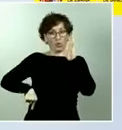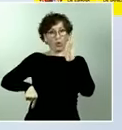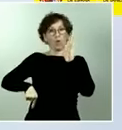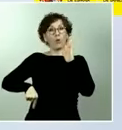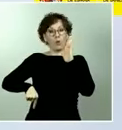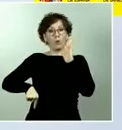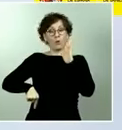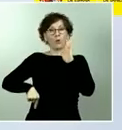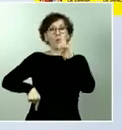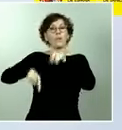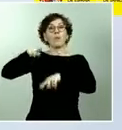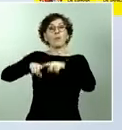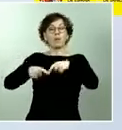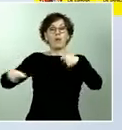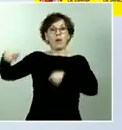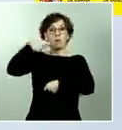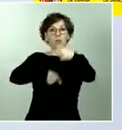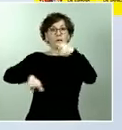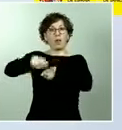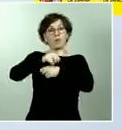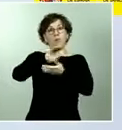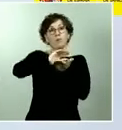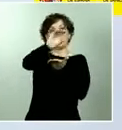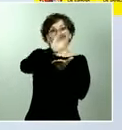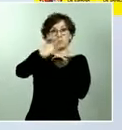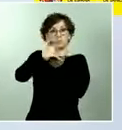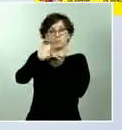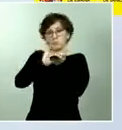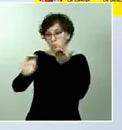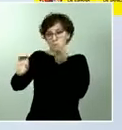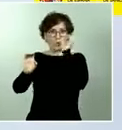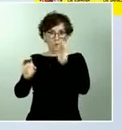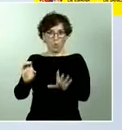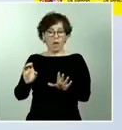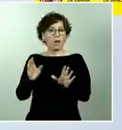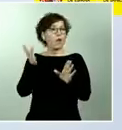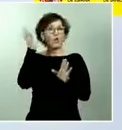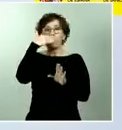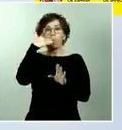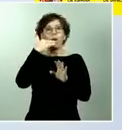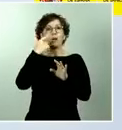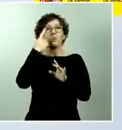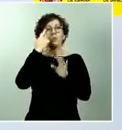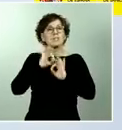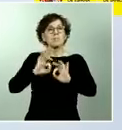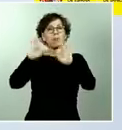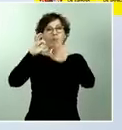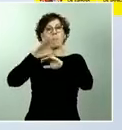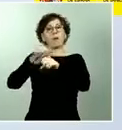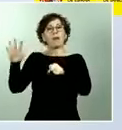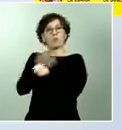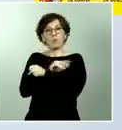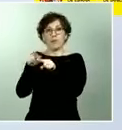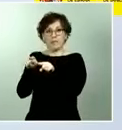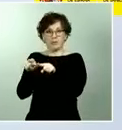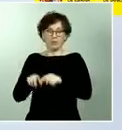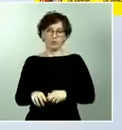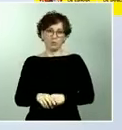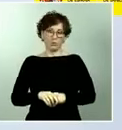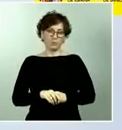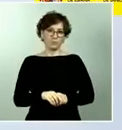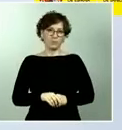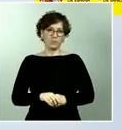aportaciones no hay una aportación específica para sufragar la renta mínima y en cuanto a la